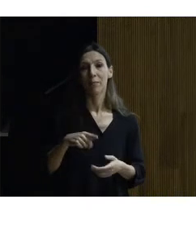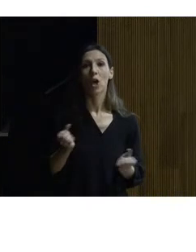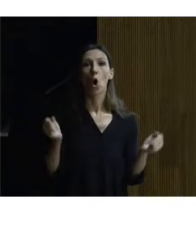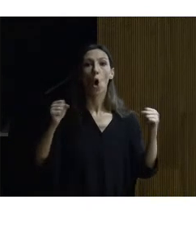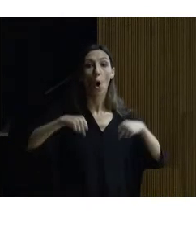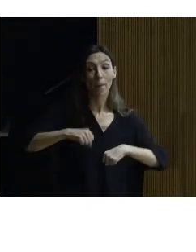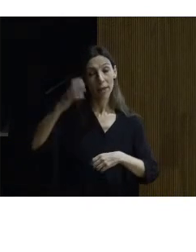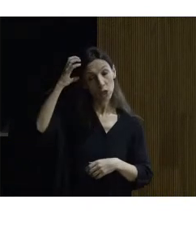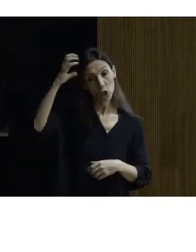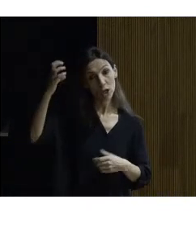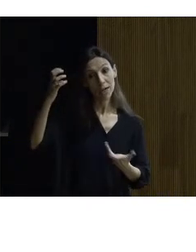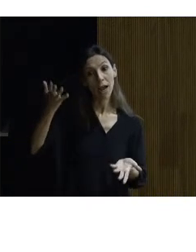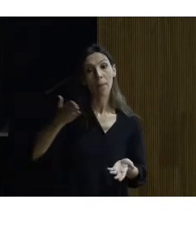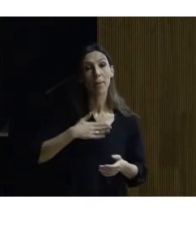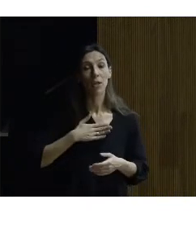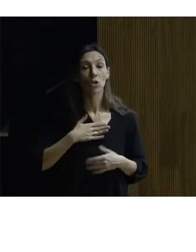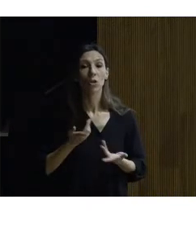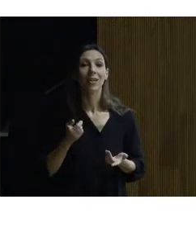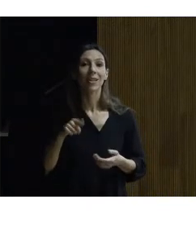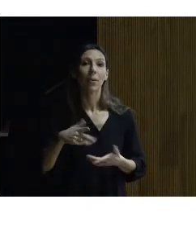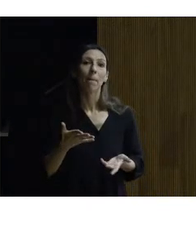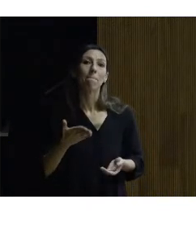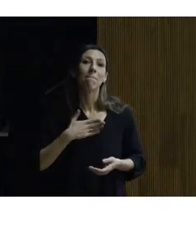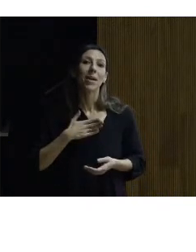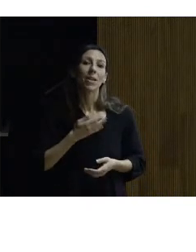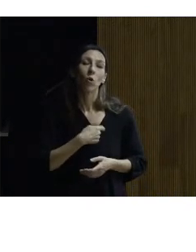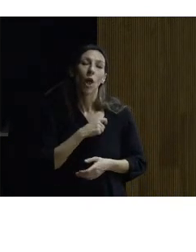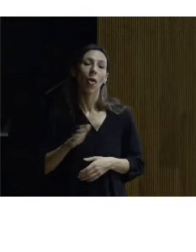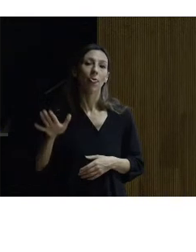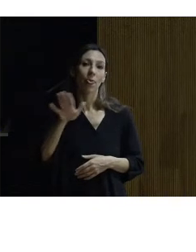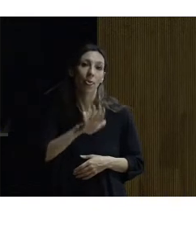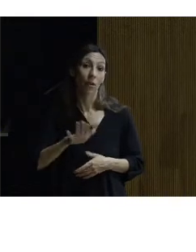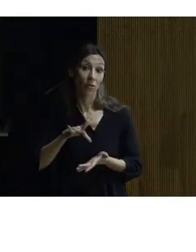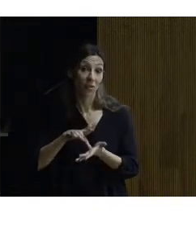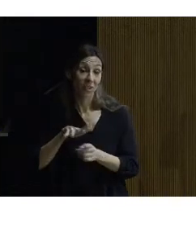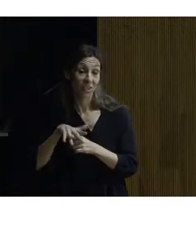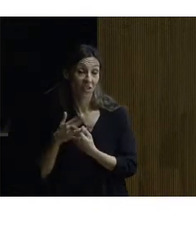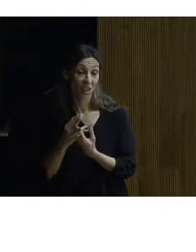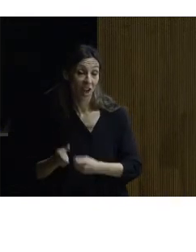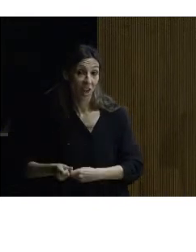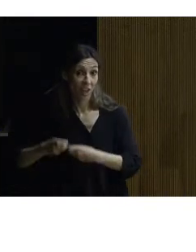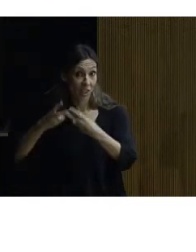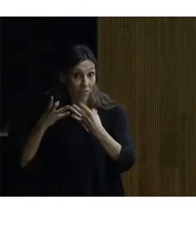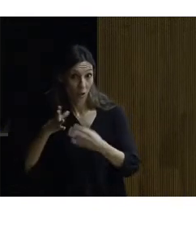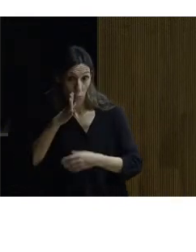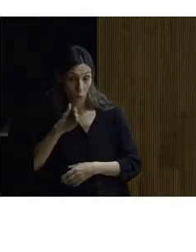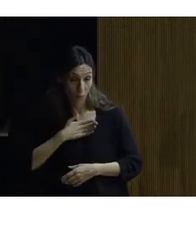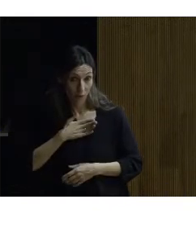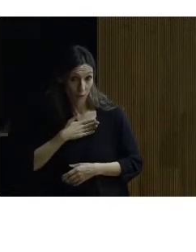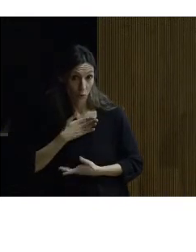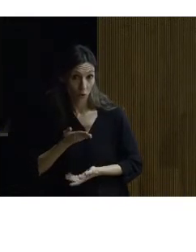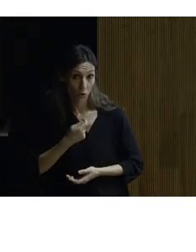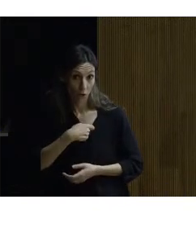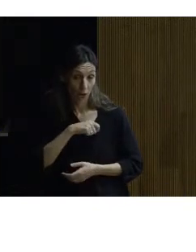Fundación ACS y con patrimonio nacional en el caso de los edificios que son de patrimonio nacional y